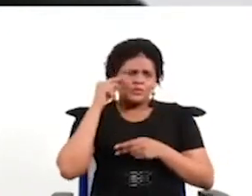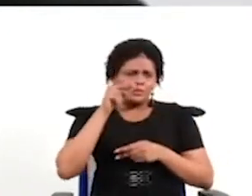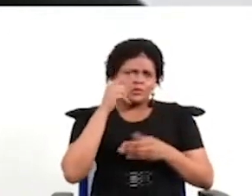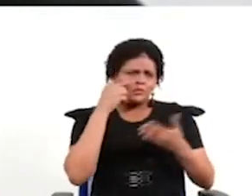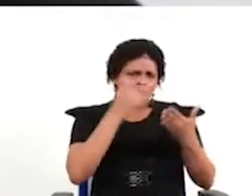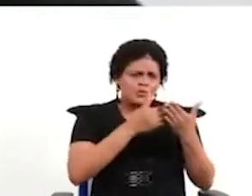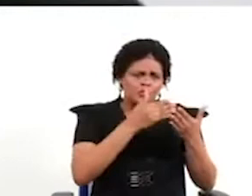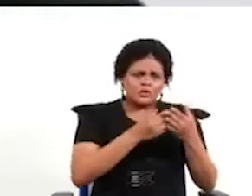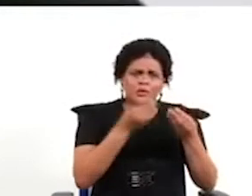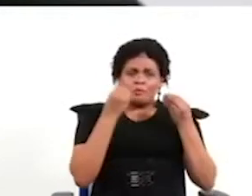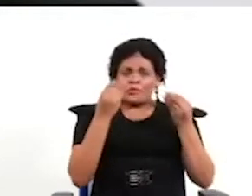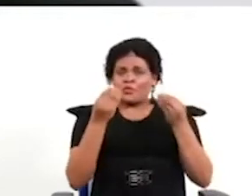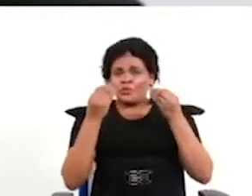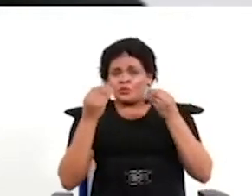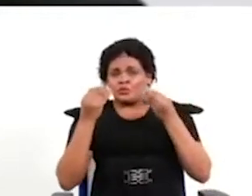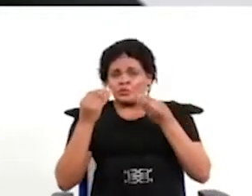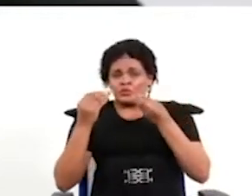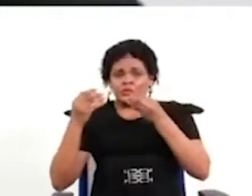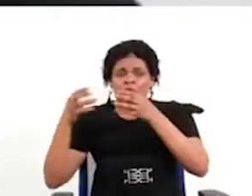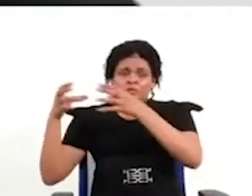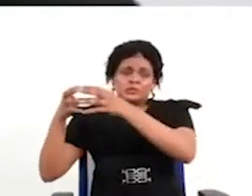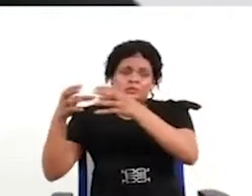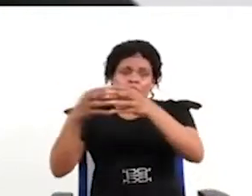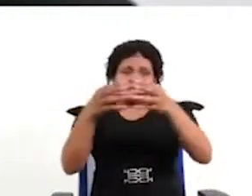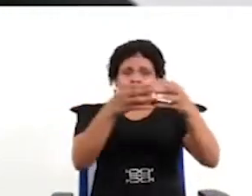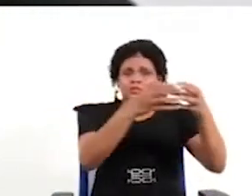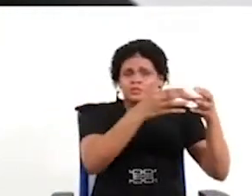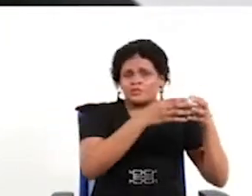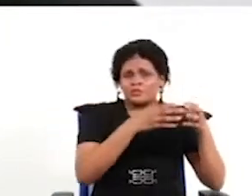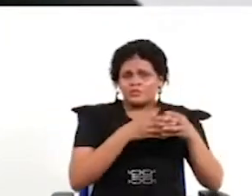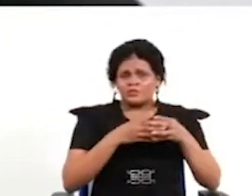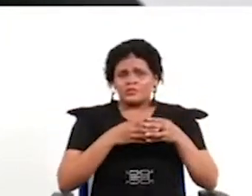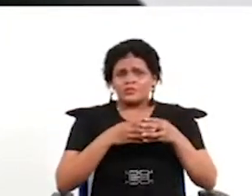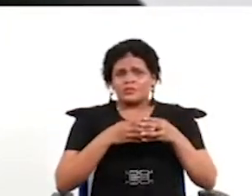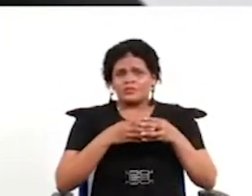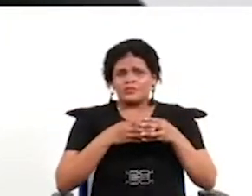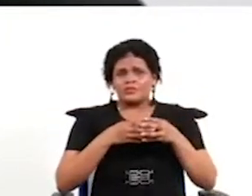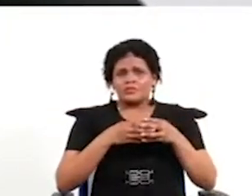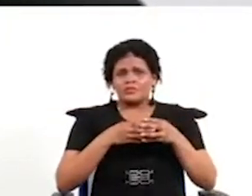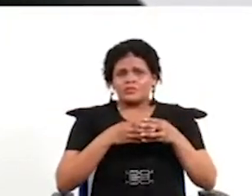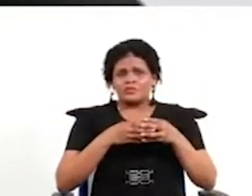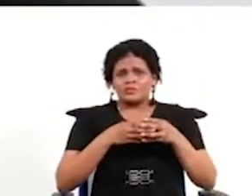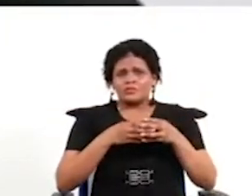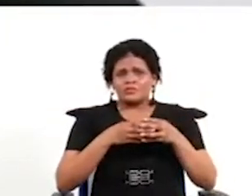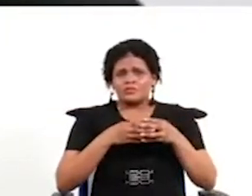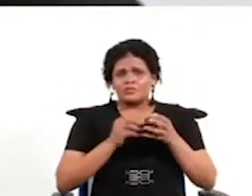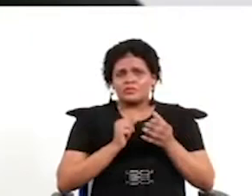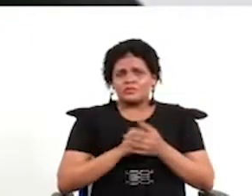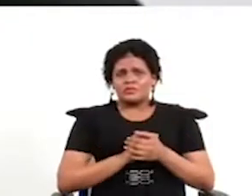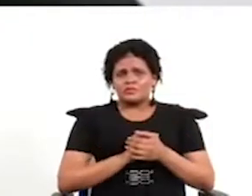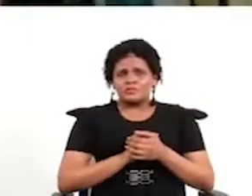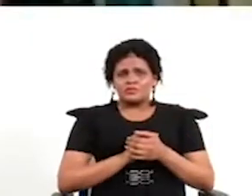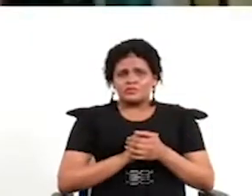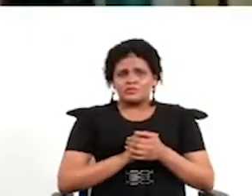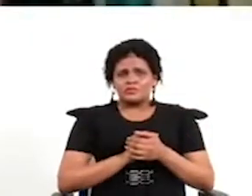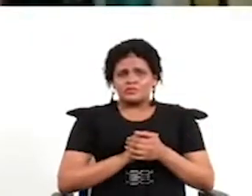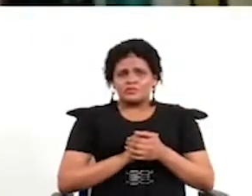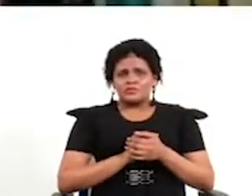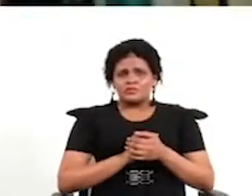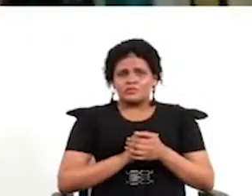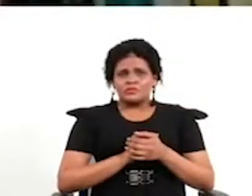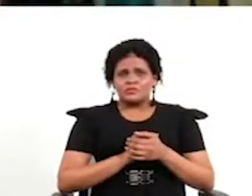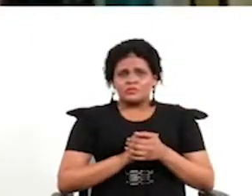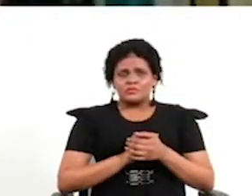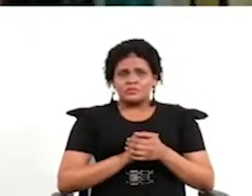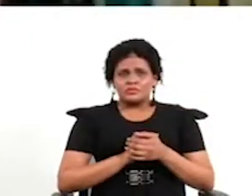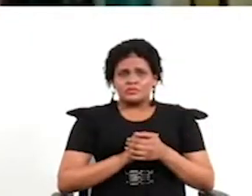examen de tantos casos a lo largo de tanto tiempo que pudieran ser rescatadas para un uso posterior en América Latina Sí, yo creo que la